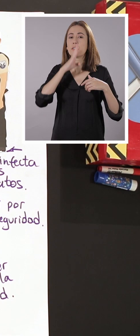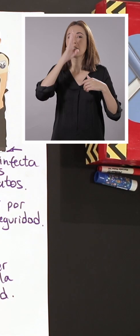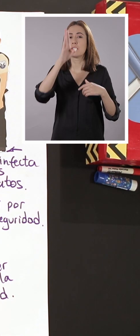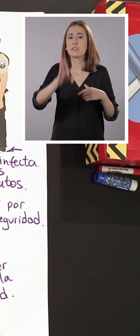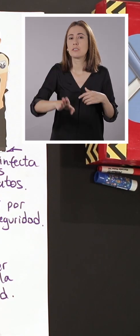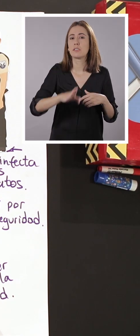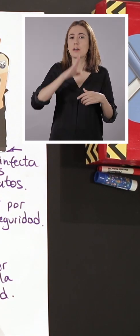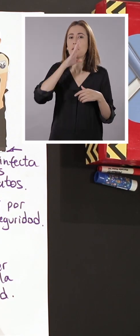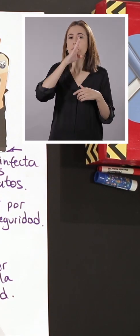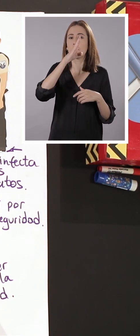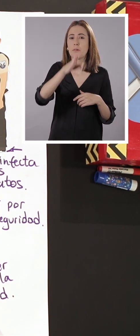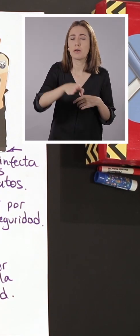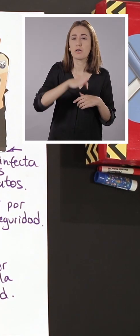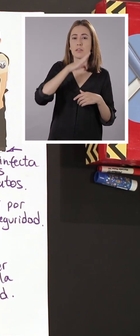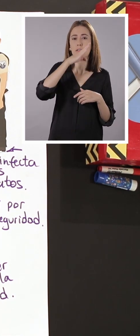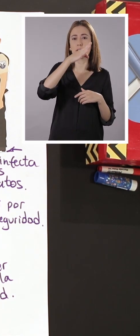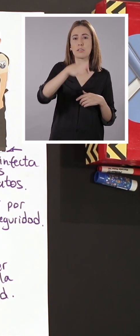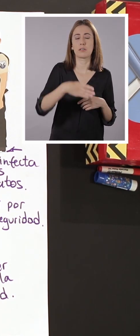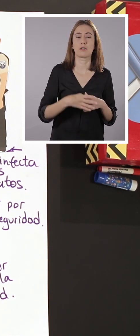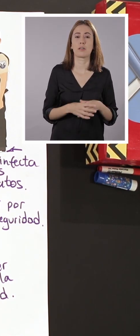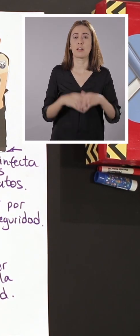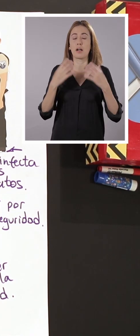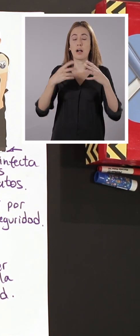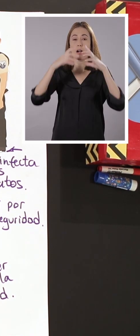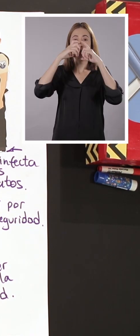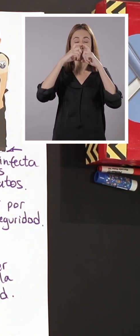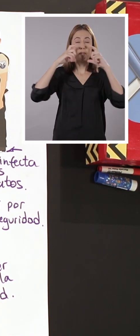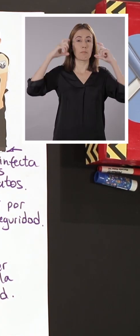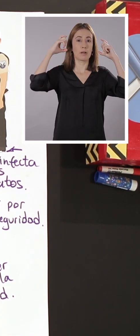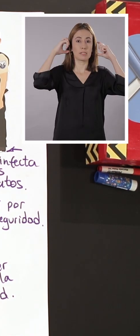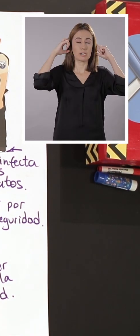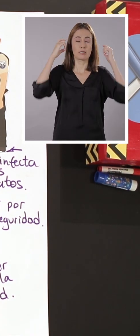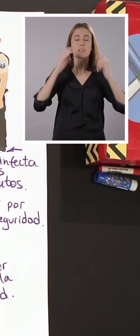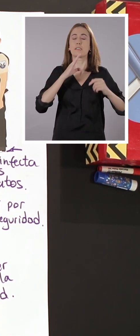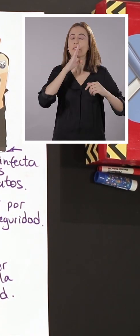mascarilla.